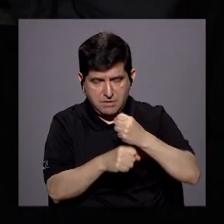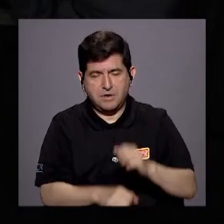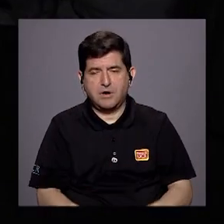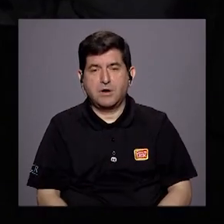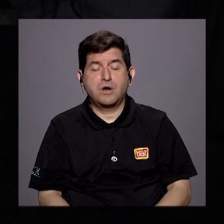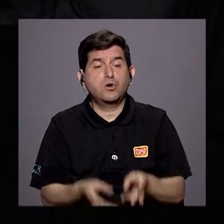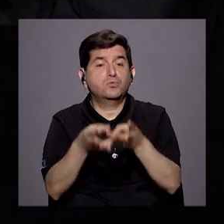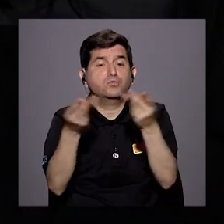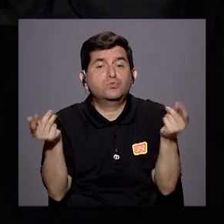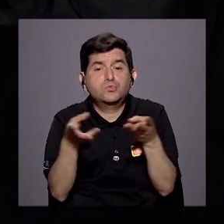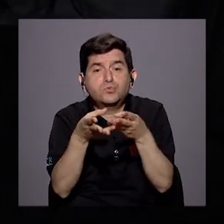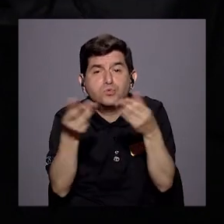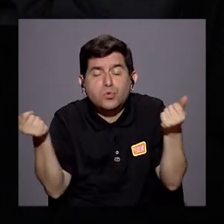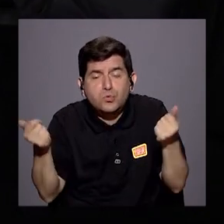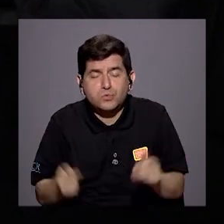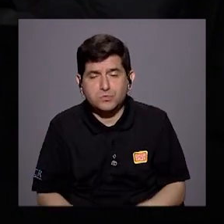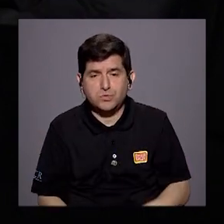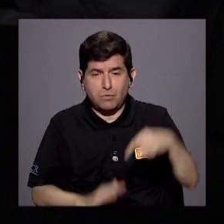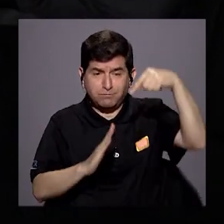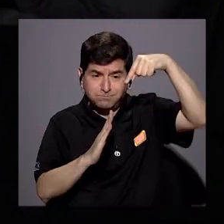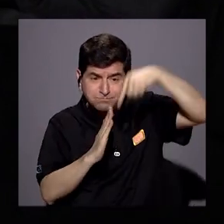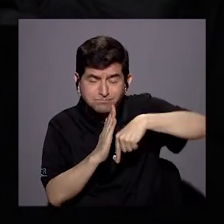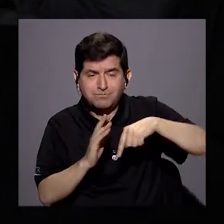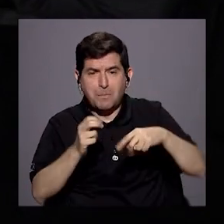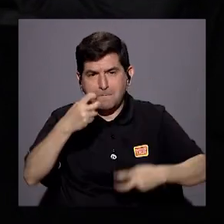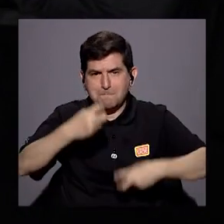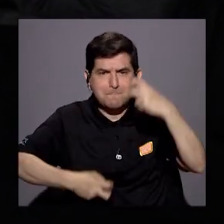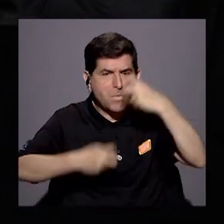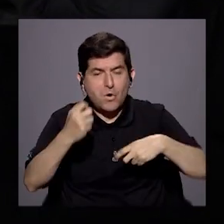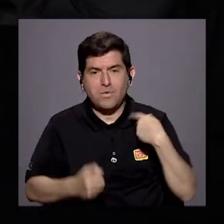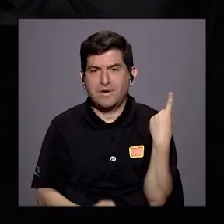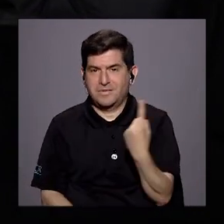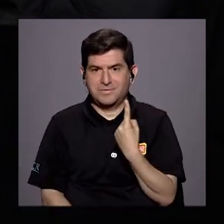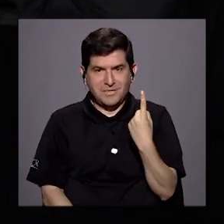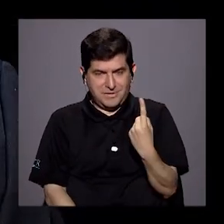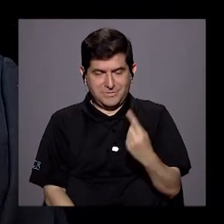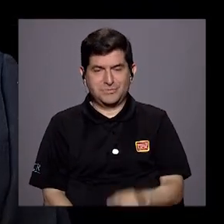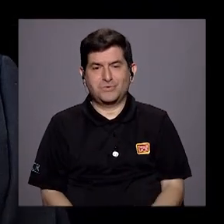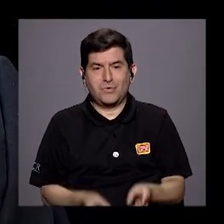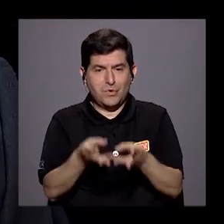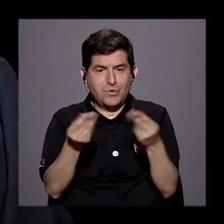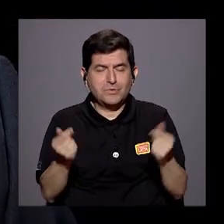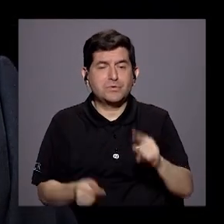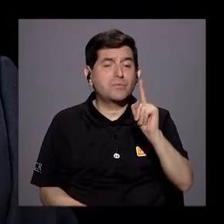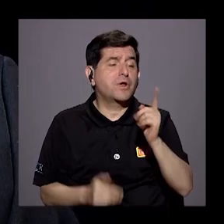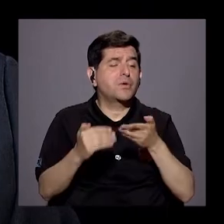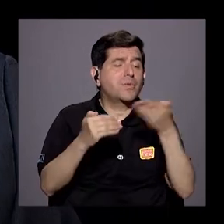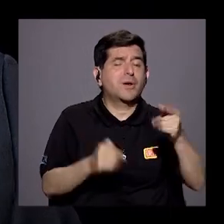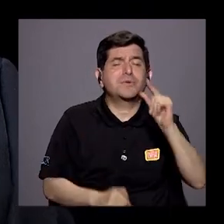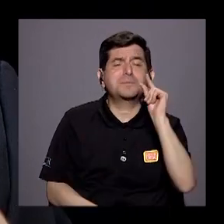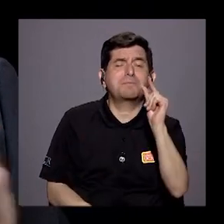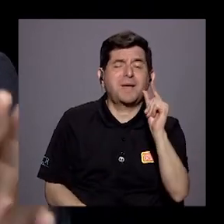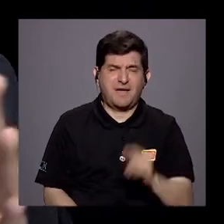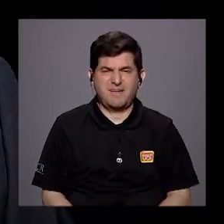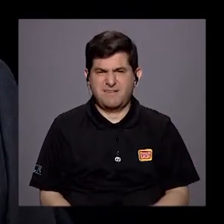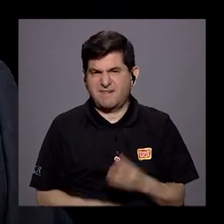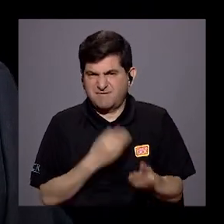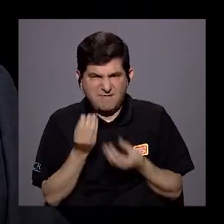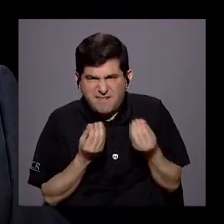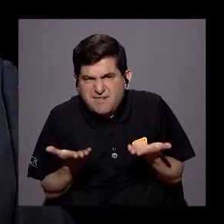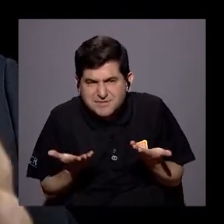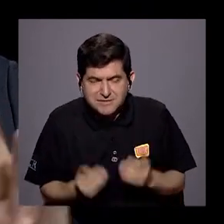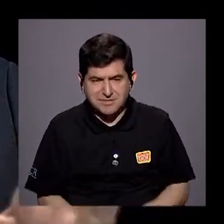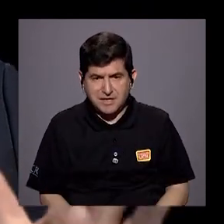para resolver más a fondo este problema del que solamente resolvemos una cosa pequeña. ¿Qué fue lo que